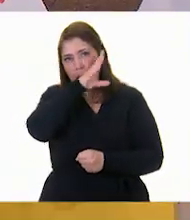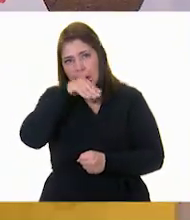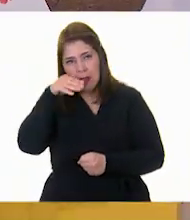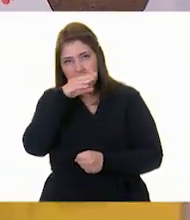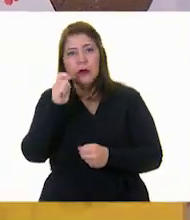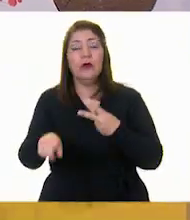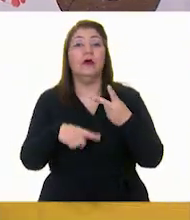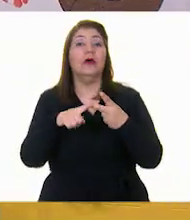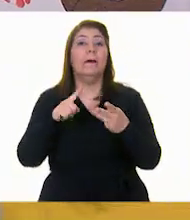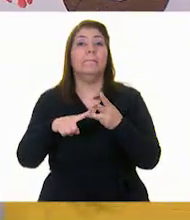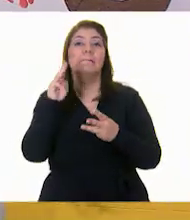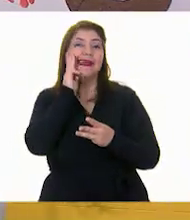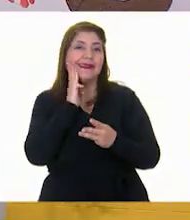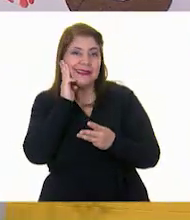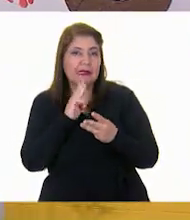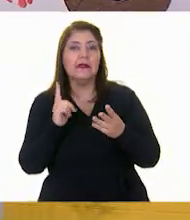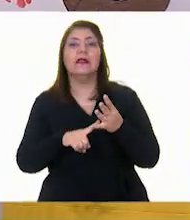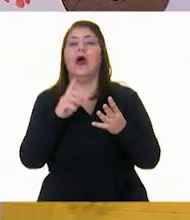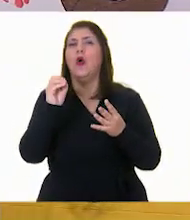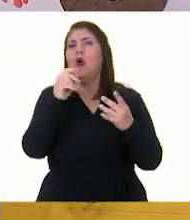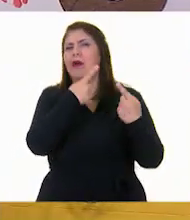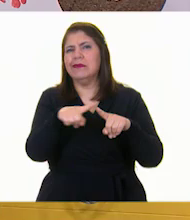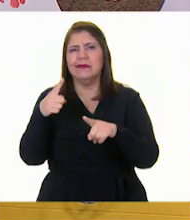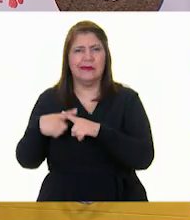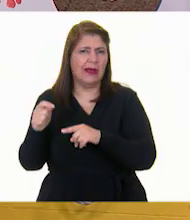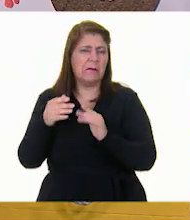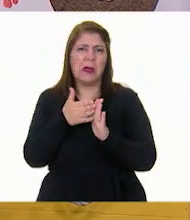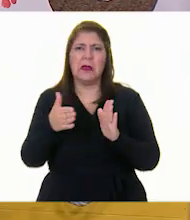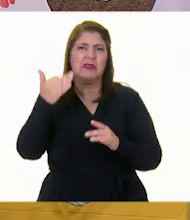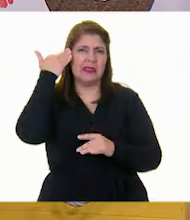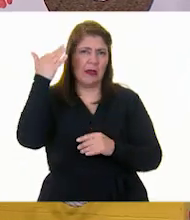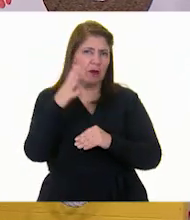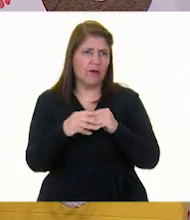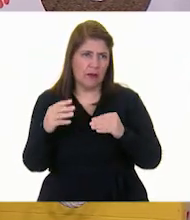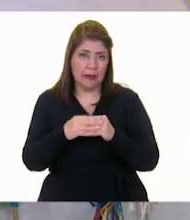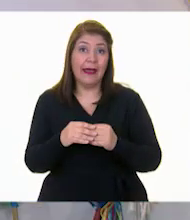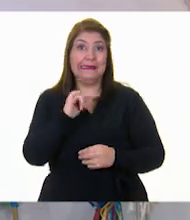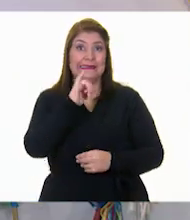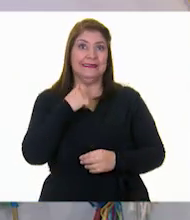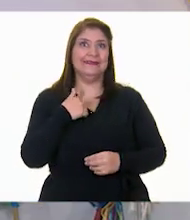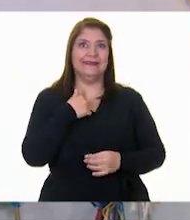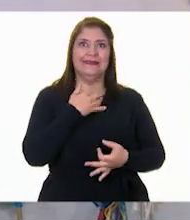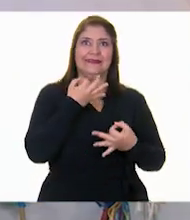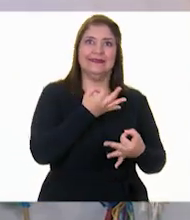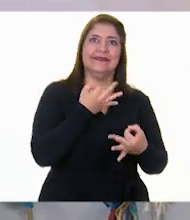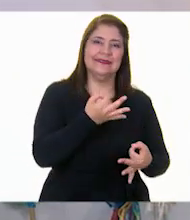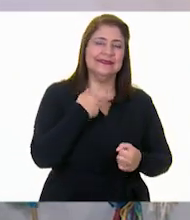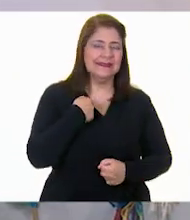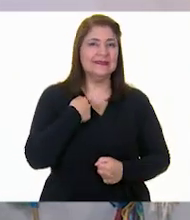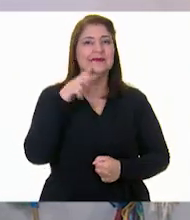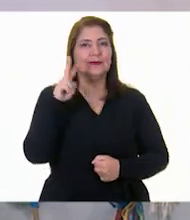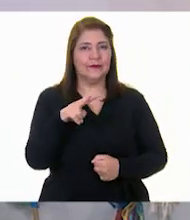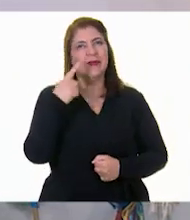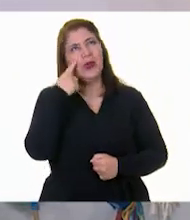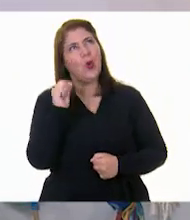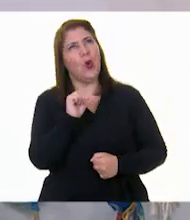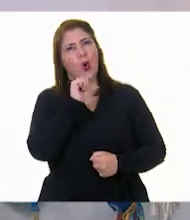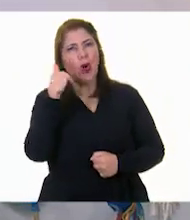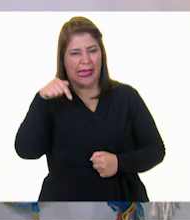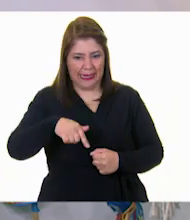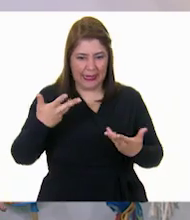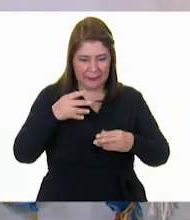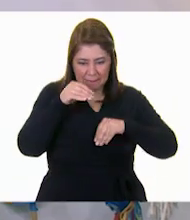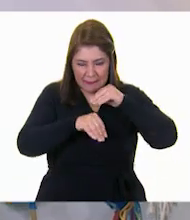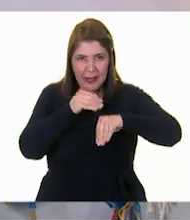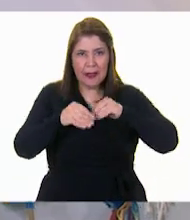manzana o fruta de temporada. ¡Sí! ¡Ay, ay, ay! ¡Ya se me antojó! Hagamos aquí otro refrigerio con semillas.